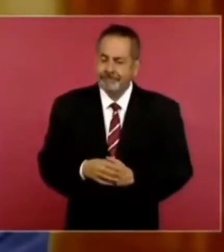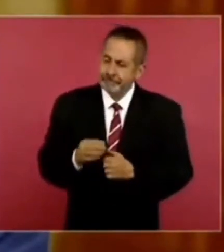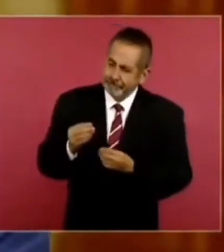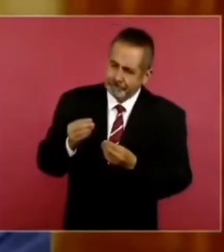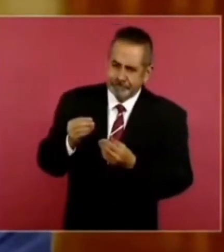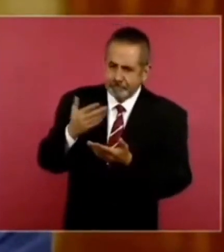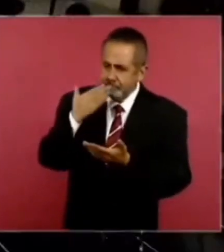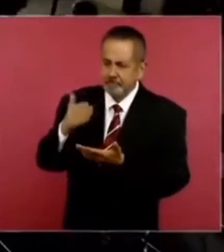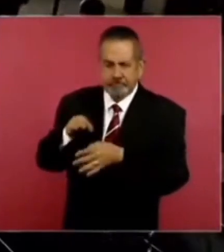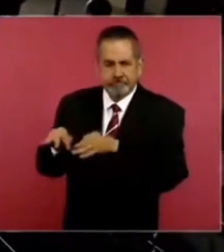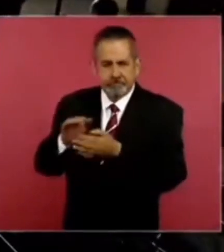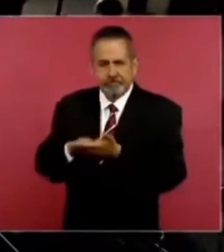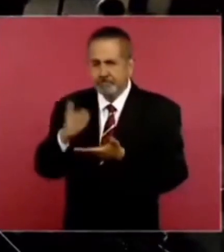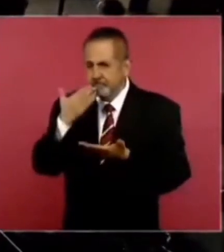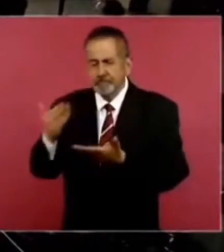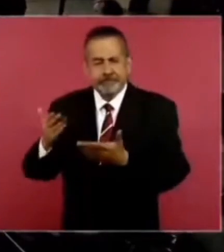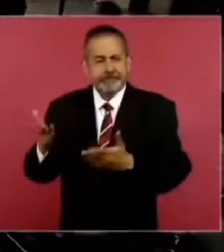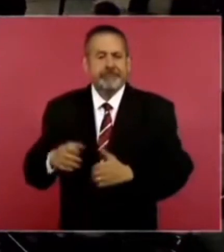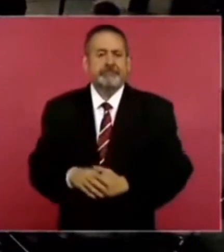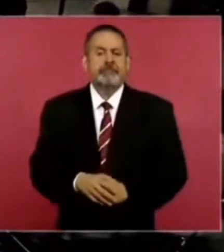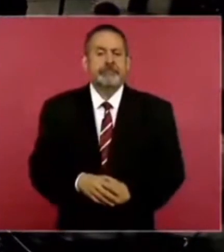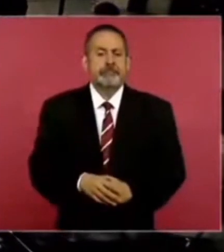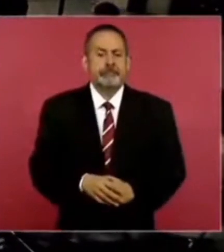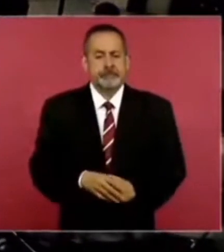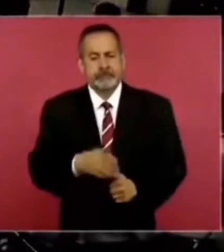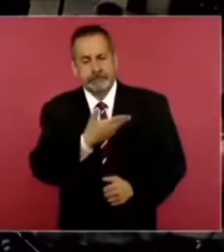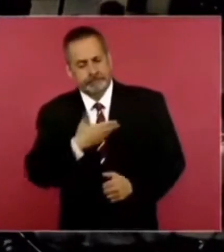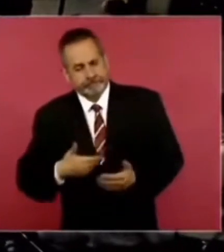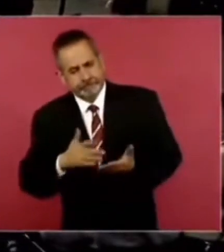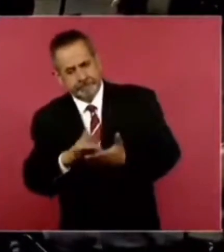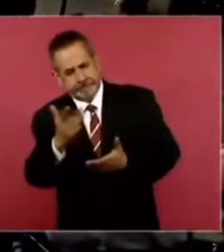haciendo muy bien. Gracias, presidente.